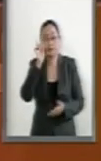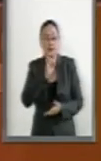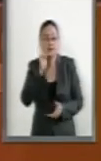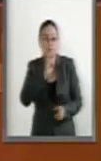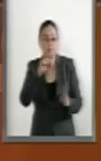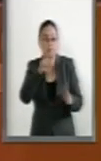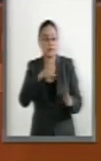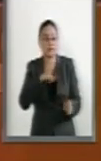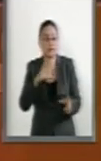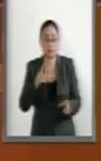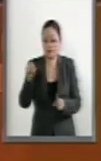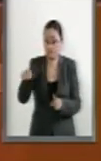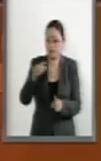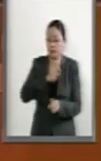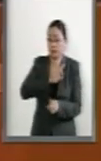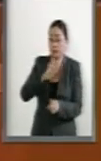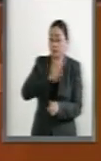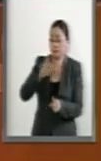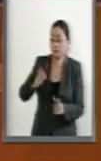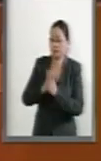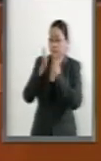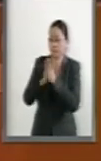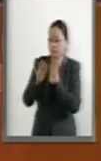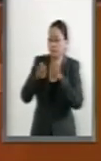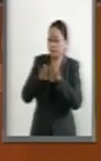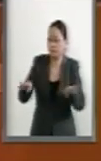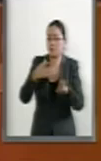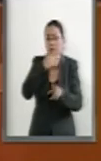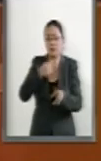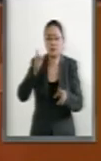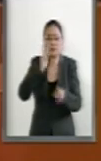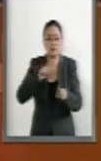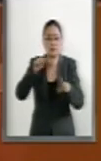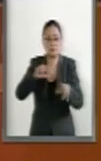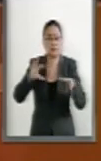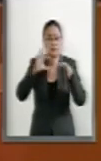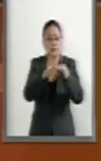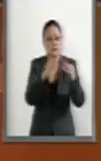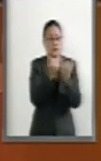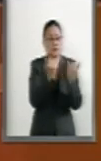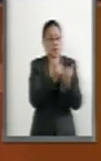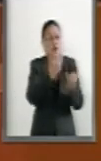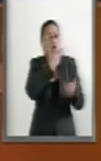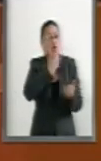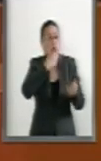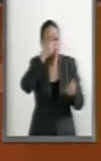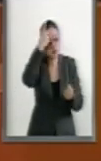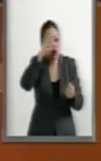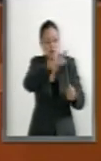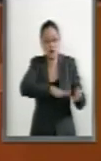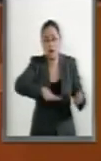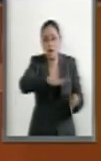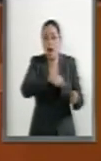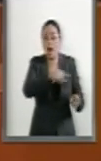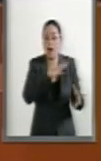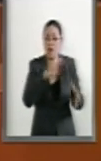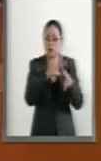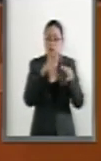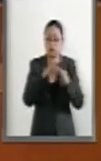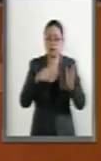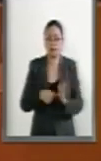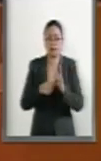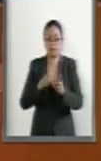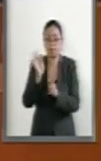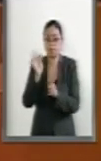como sujetos agrarios estableciendo igualdad de condiciones con los ejidatarios del sexo opuesto, ya que precisa en cuanto a los